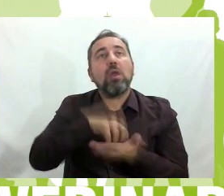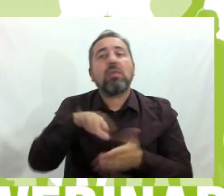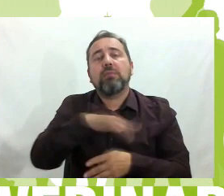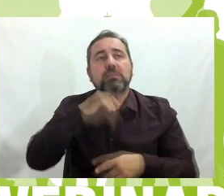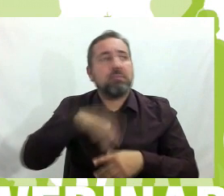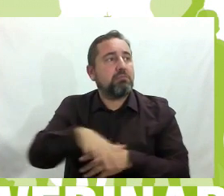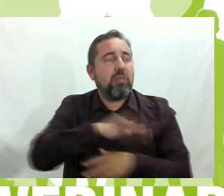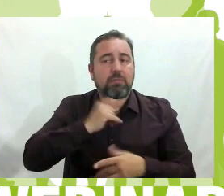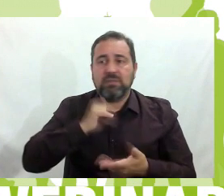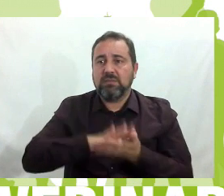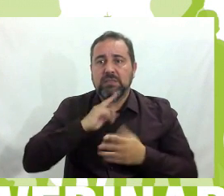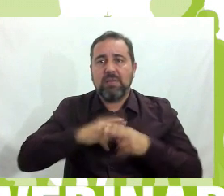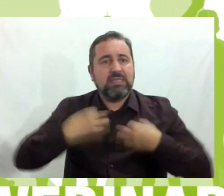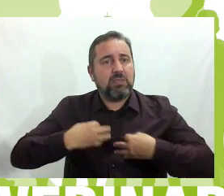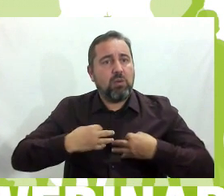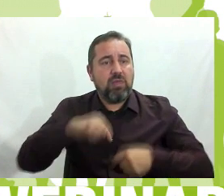más tranquilos.